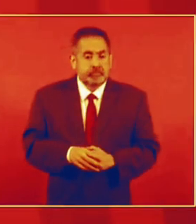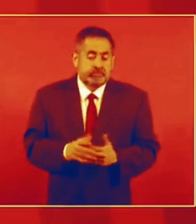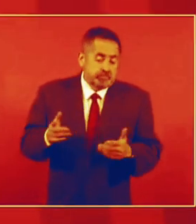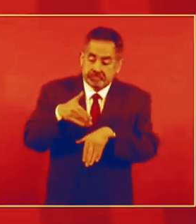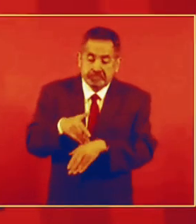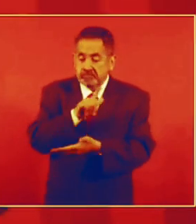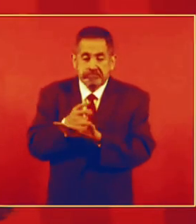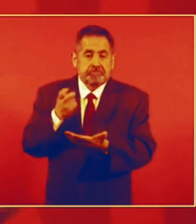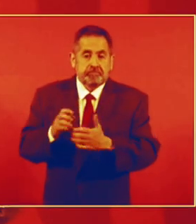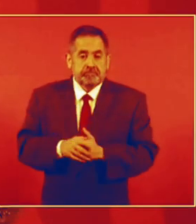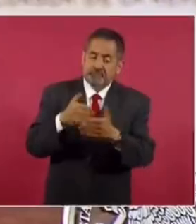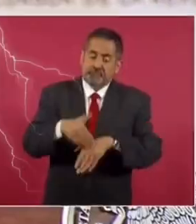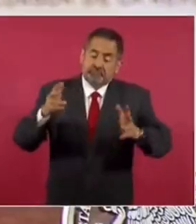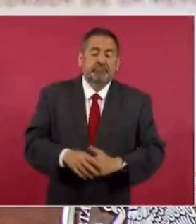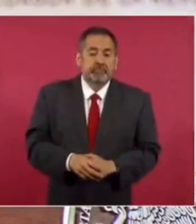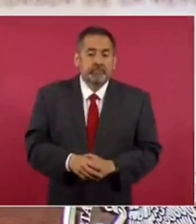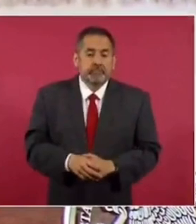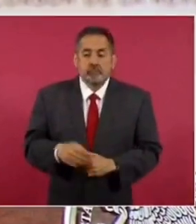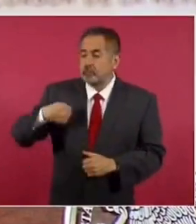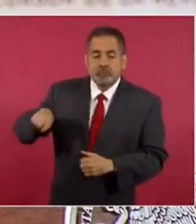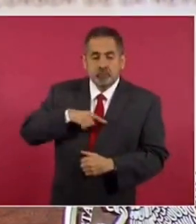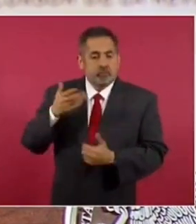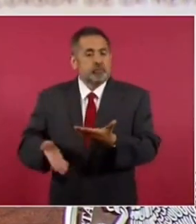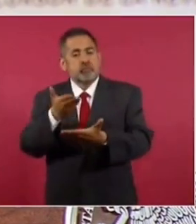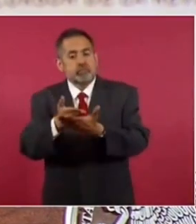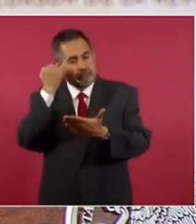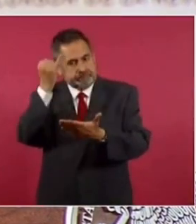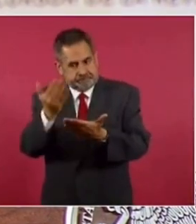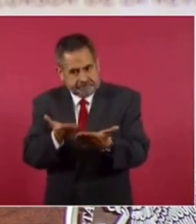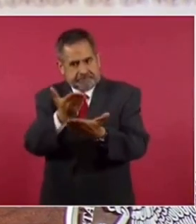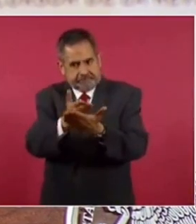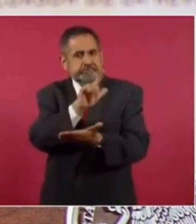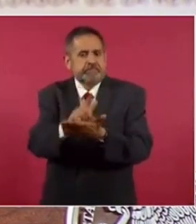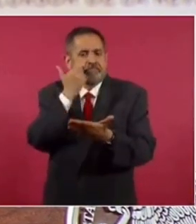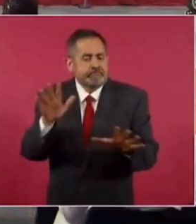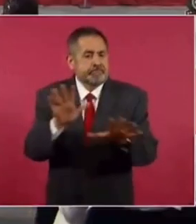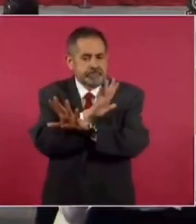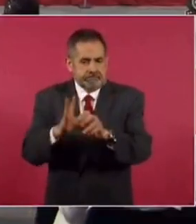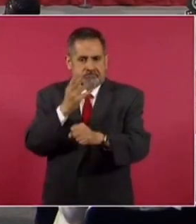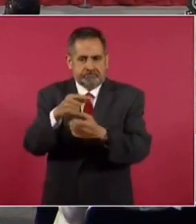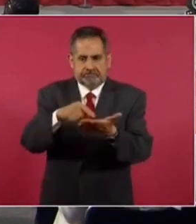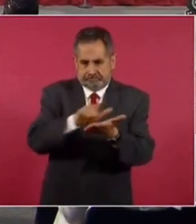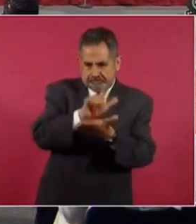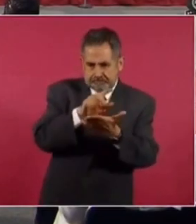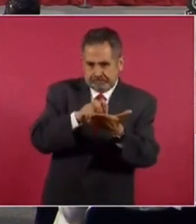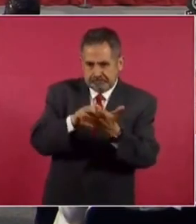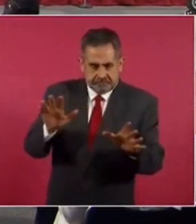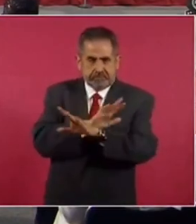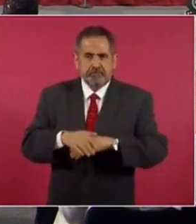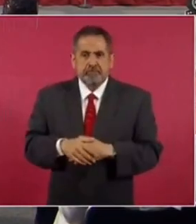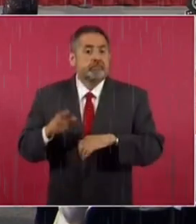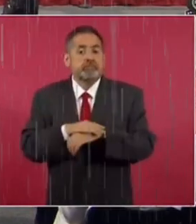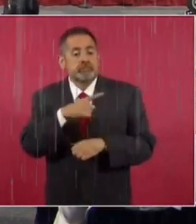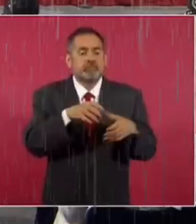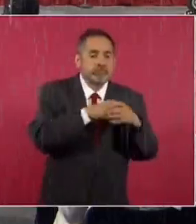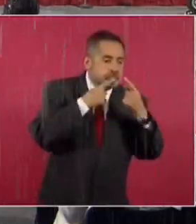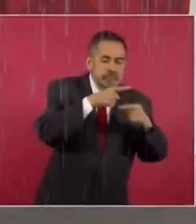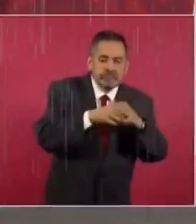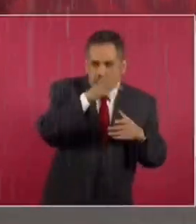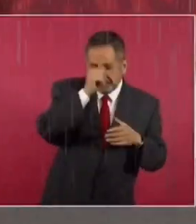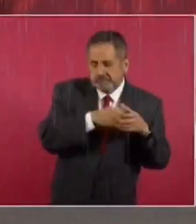diría el clásico, la ley es la ley. Nosotros vamos a presentar una iniciativa de reforma a la ley, porque ya se pusieron de acuerdo